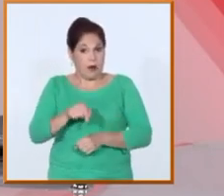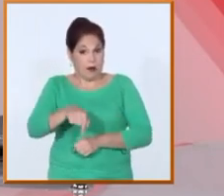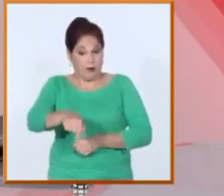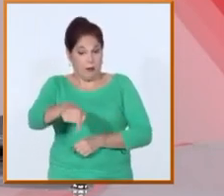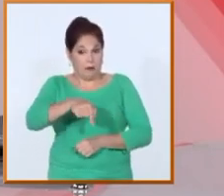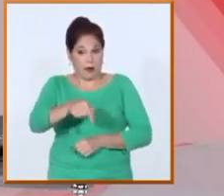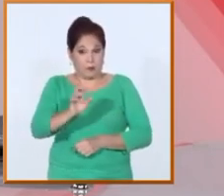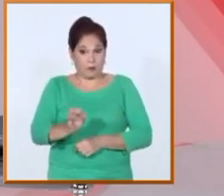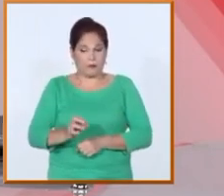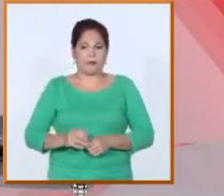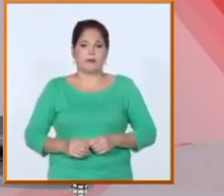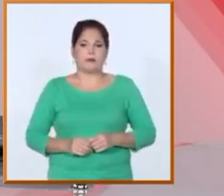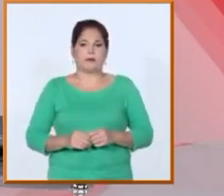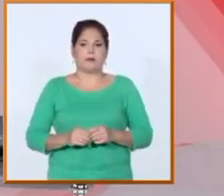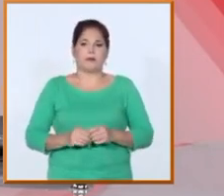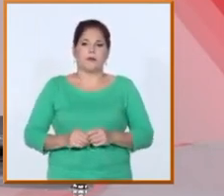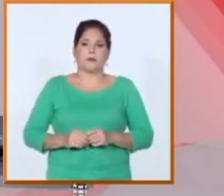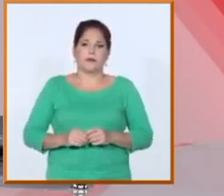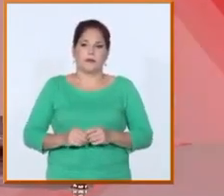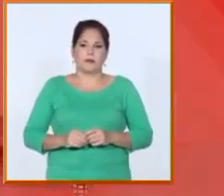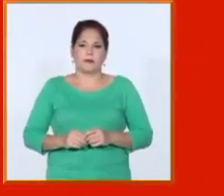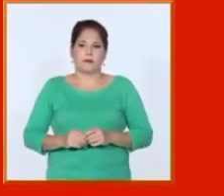desafíos que tiene por delante la educación superior cubana.